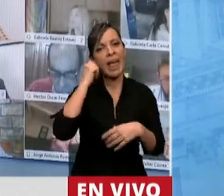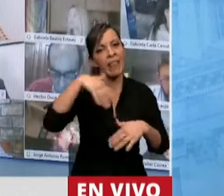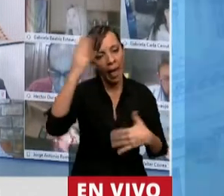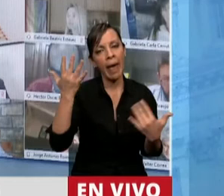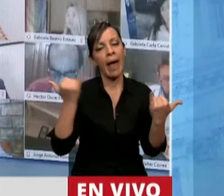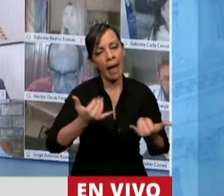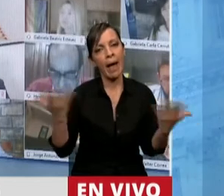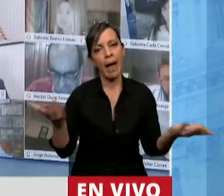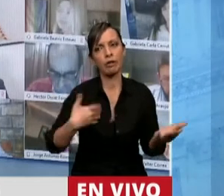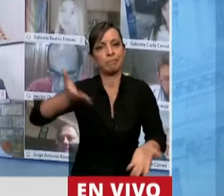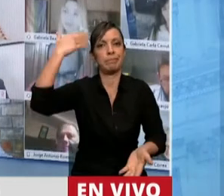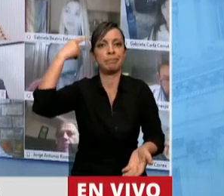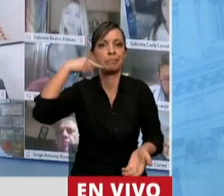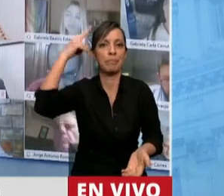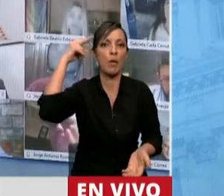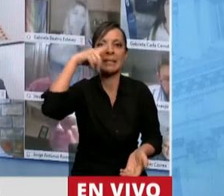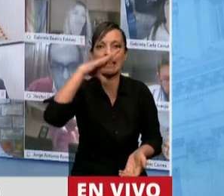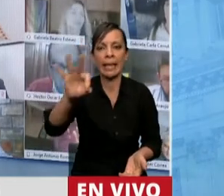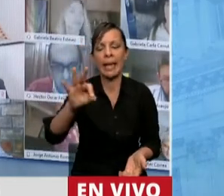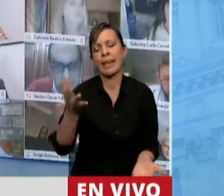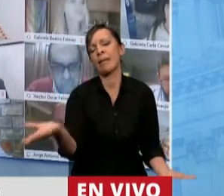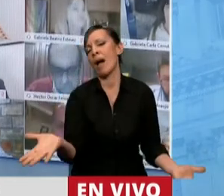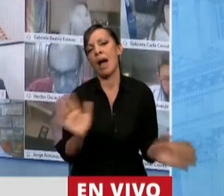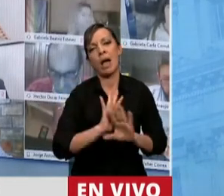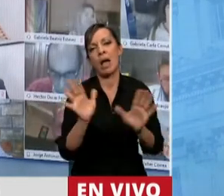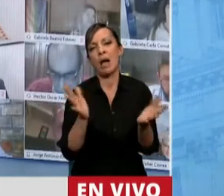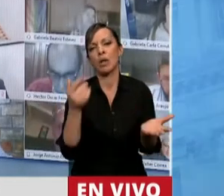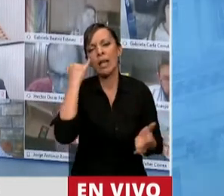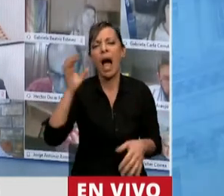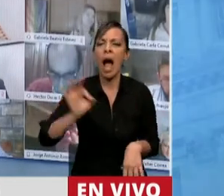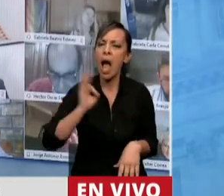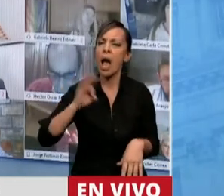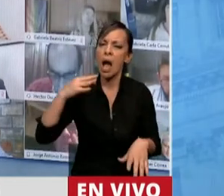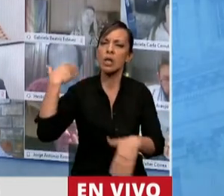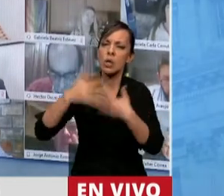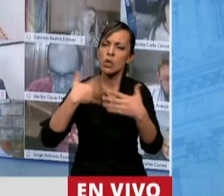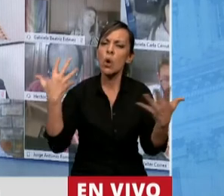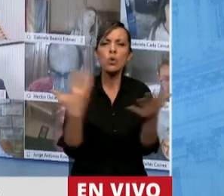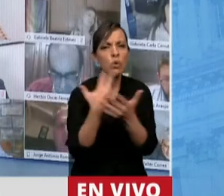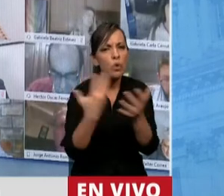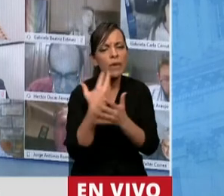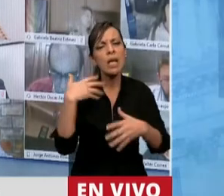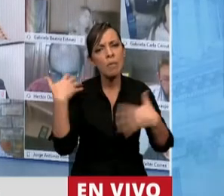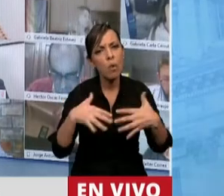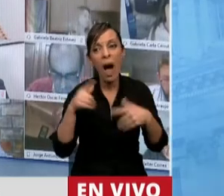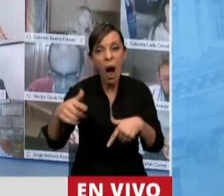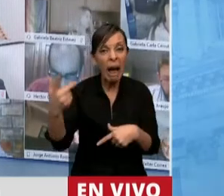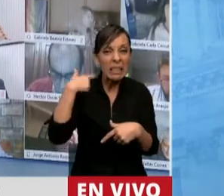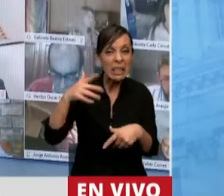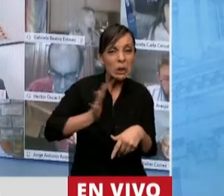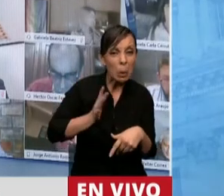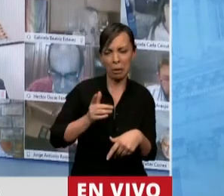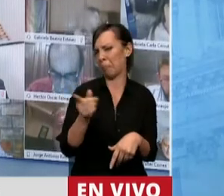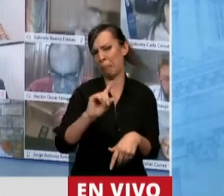son los años 70, señor presidente. Entonces, si pascurrimos todos estos años y sufrimos la penuria de todos estos años, no nos van a asustar